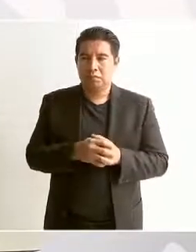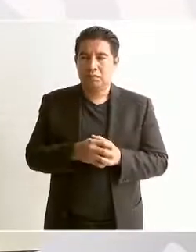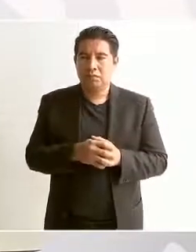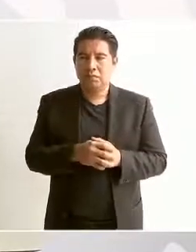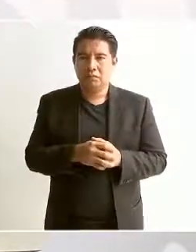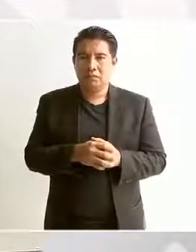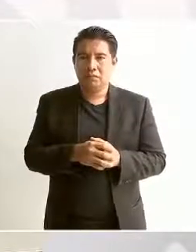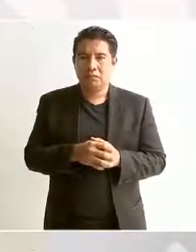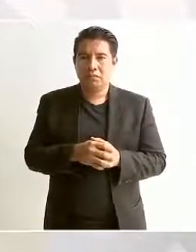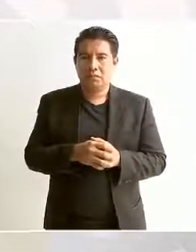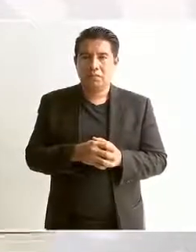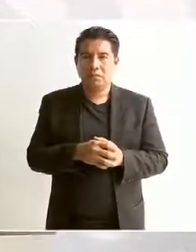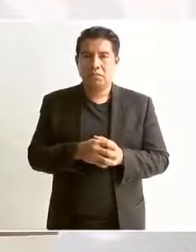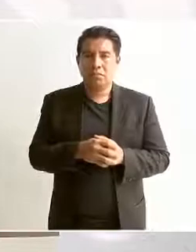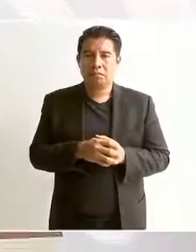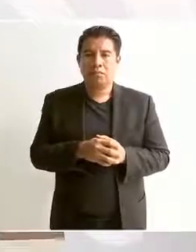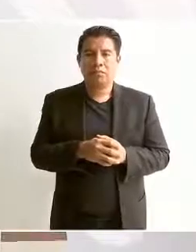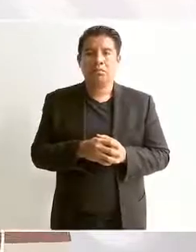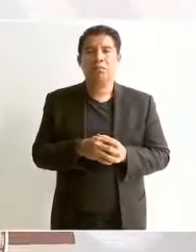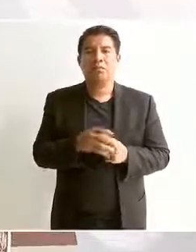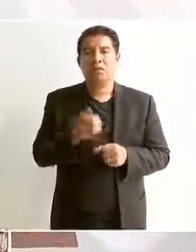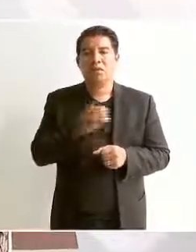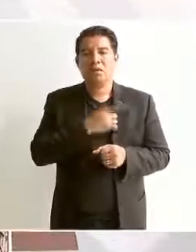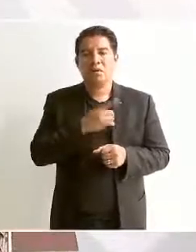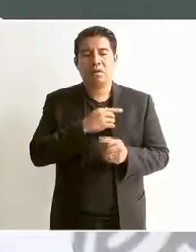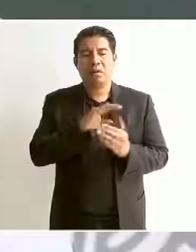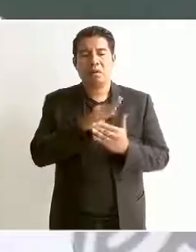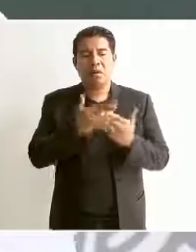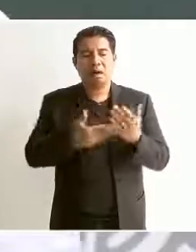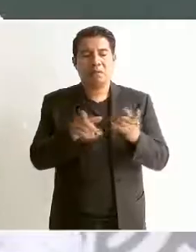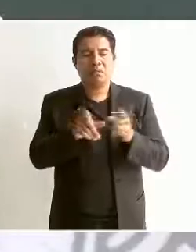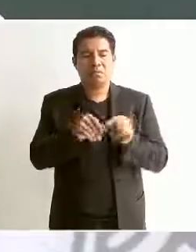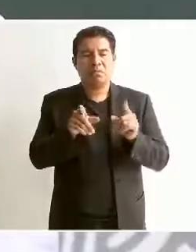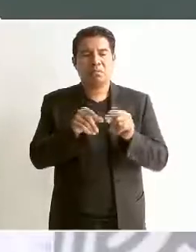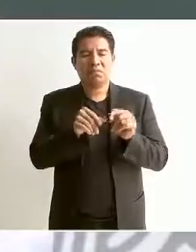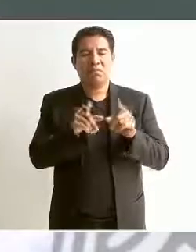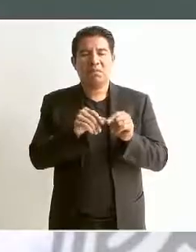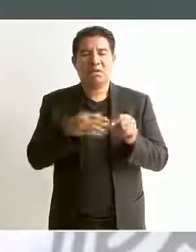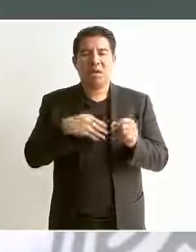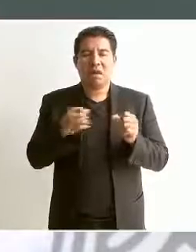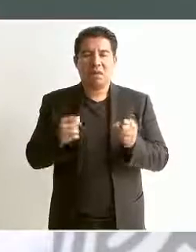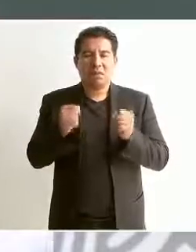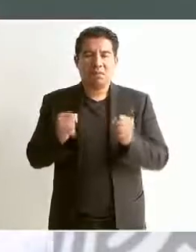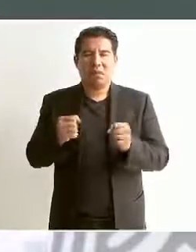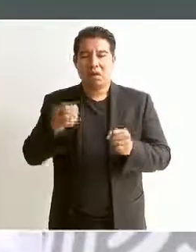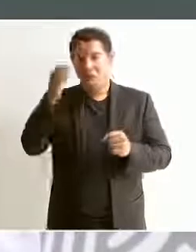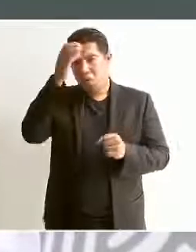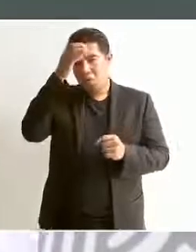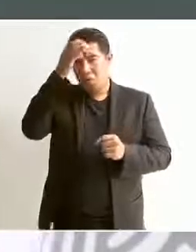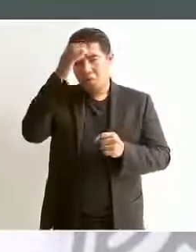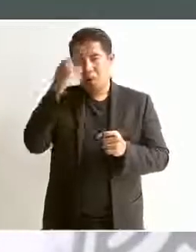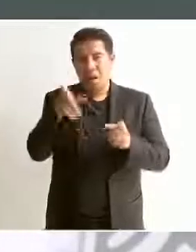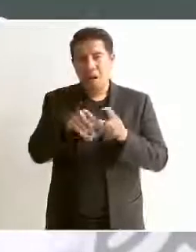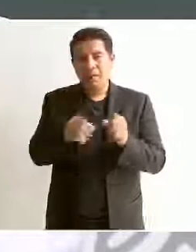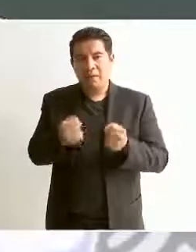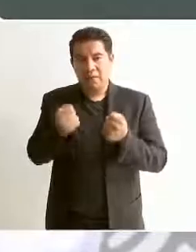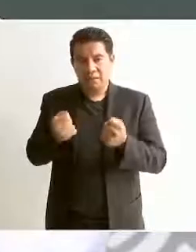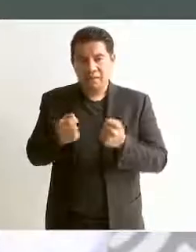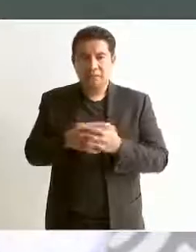no es para decir sólo los programas sociales, sólo el fortalecimiento cultural, sólo